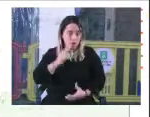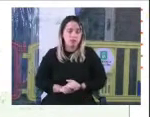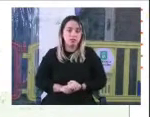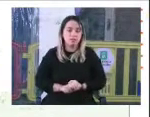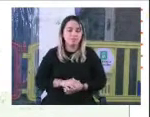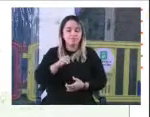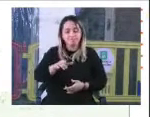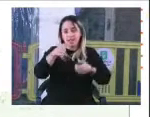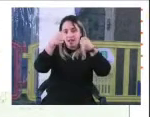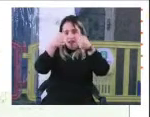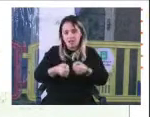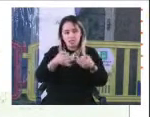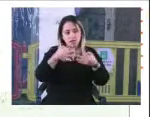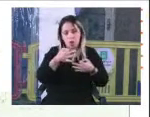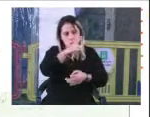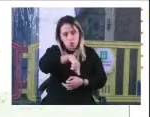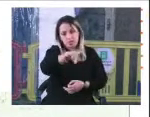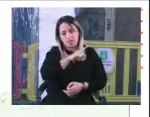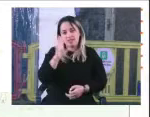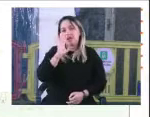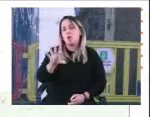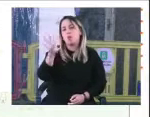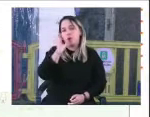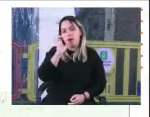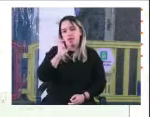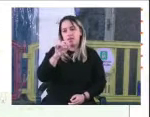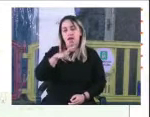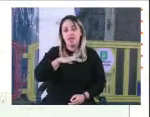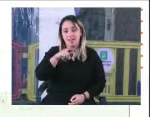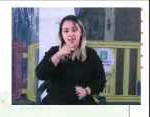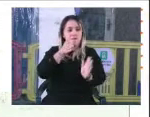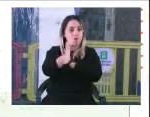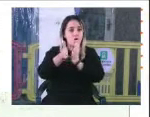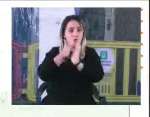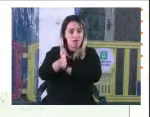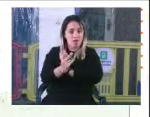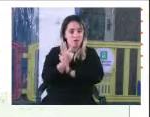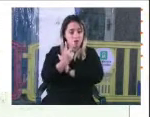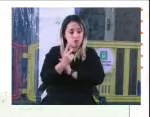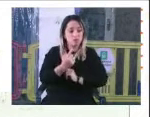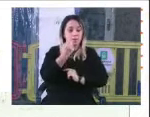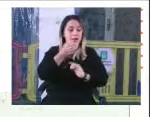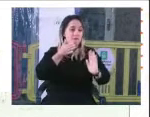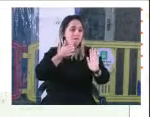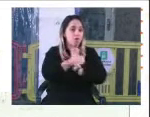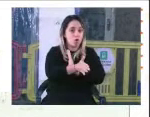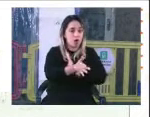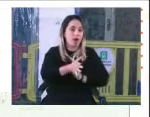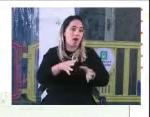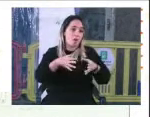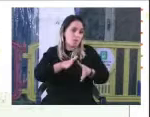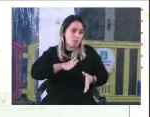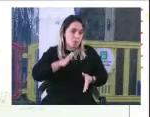seguramente algunos de ustedes recordarán, tuvo dos fugas. Una de ellas fue la primer fuga de presas